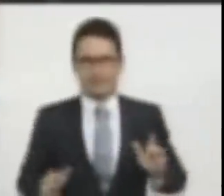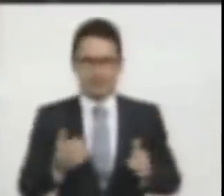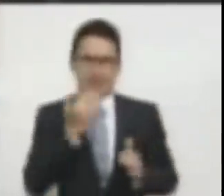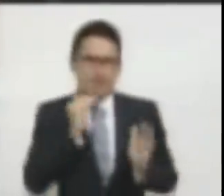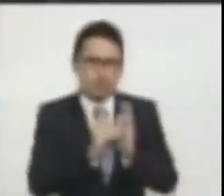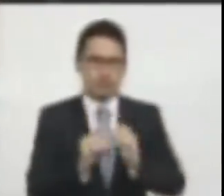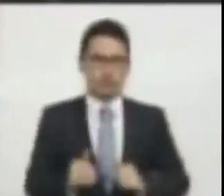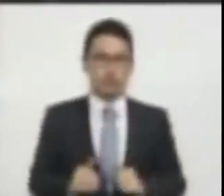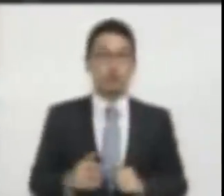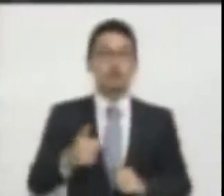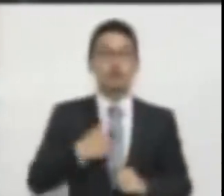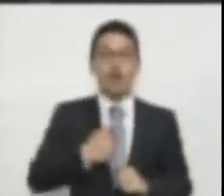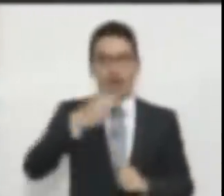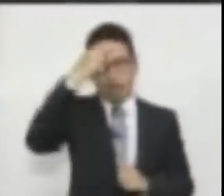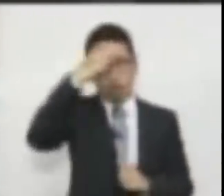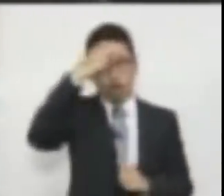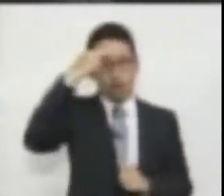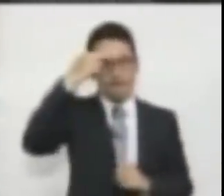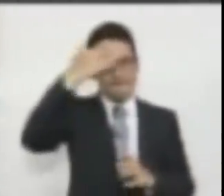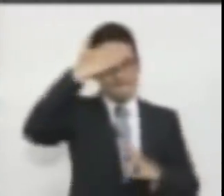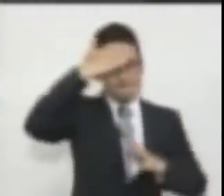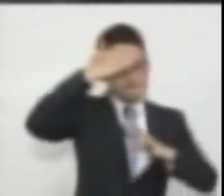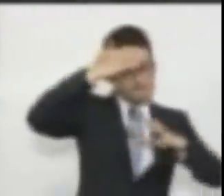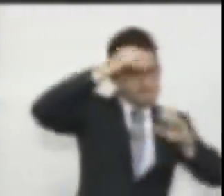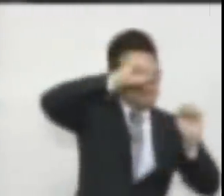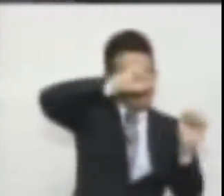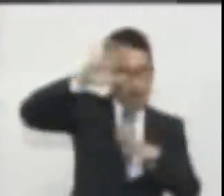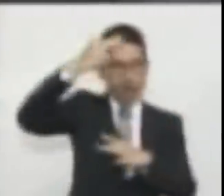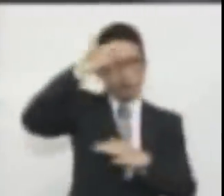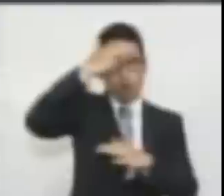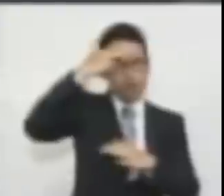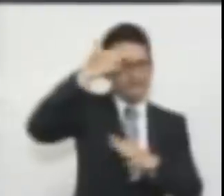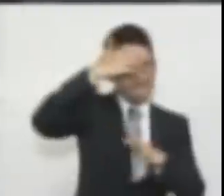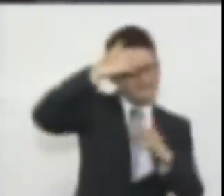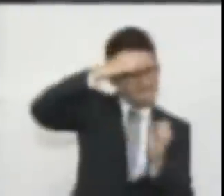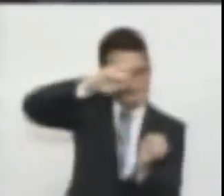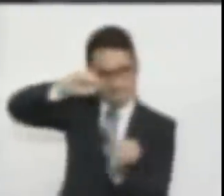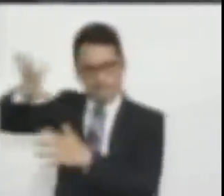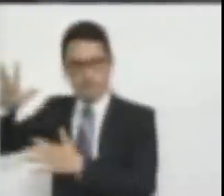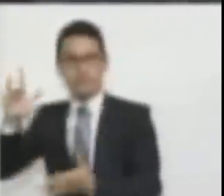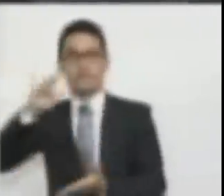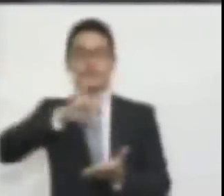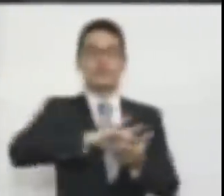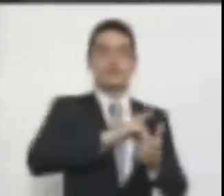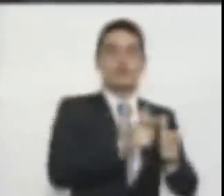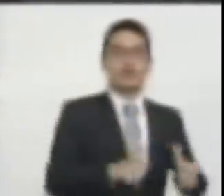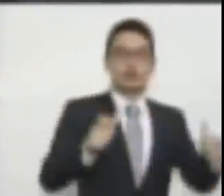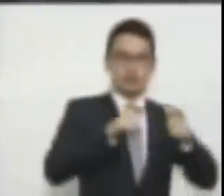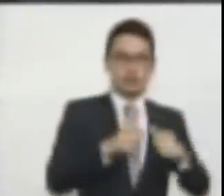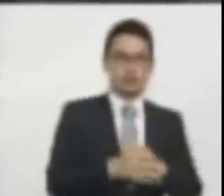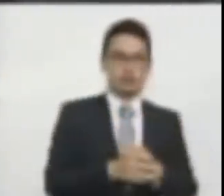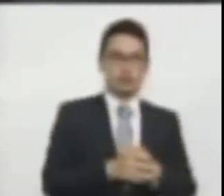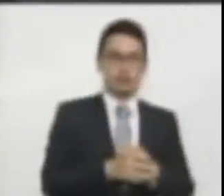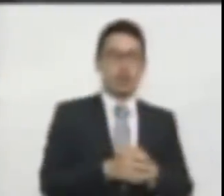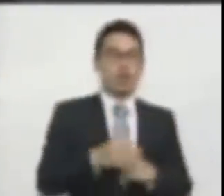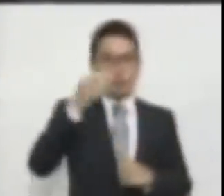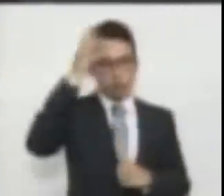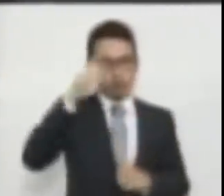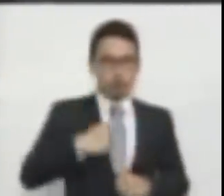¿Voy a quitarme la piel de católico para venir al Congreso? Puedo decirlo, pero no puedo hacerlo.